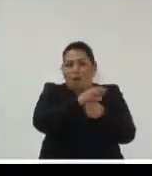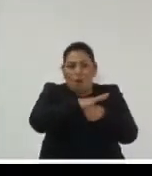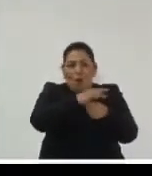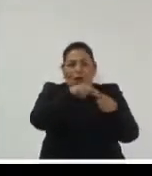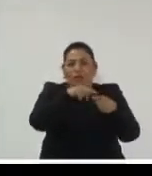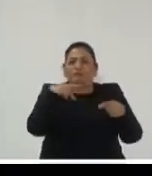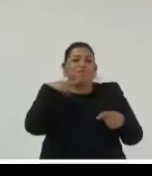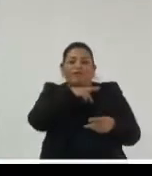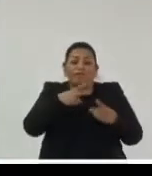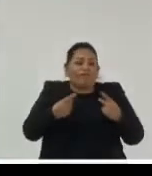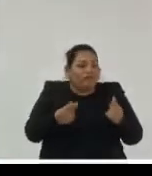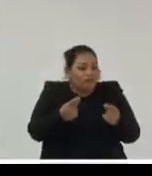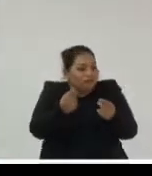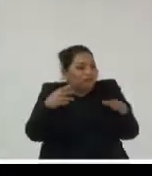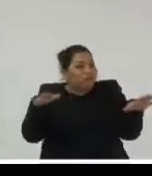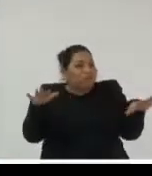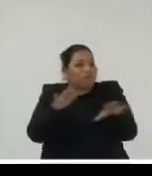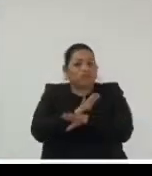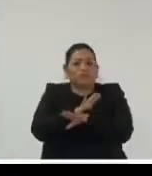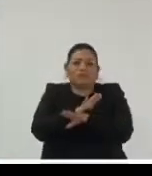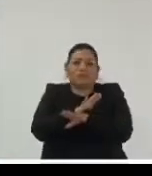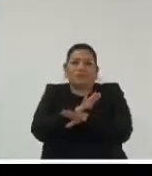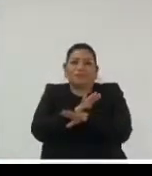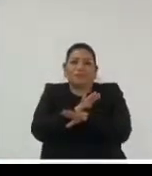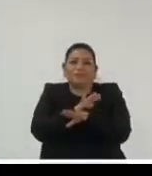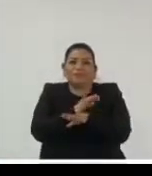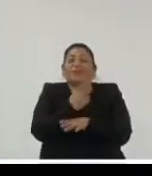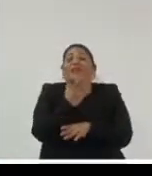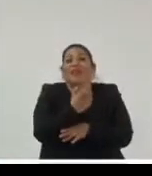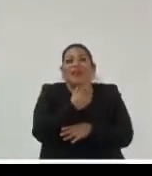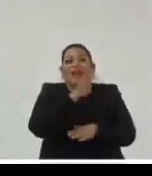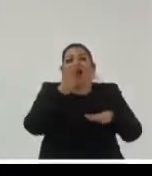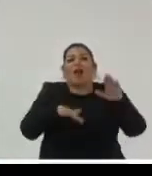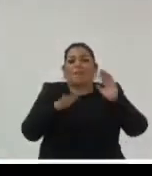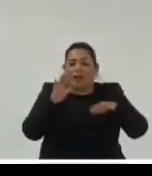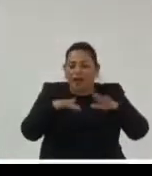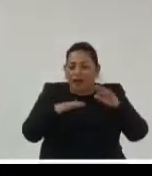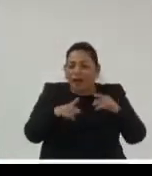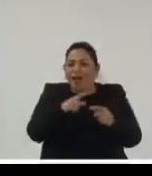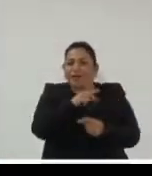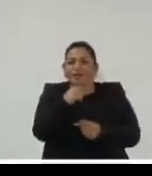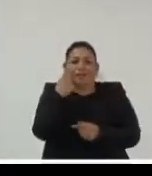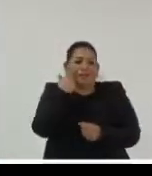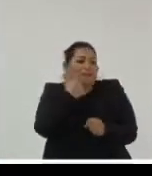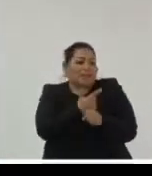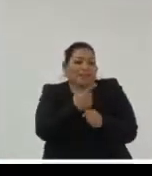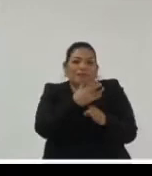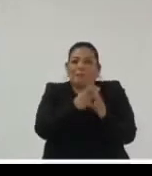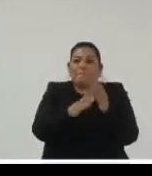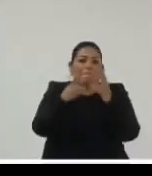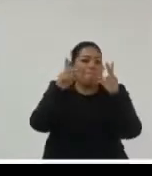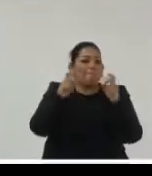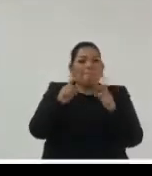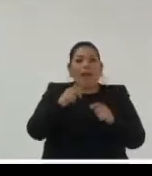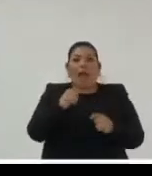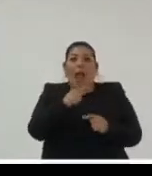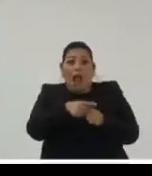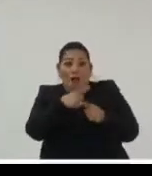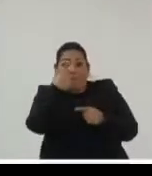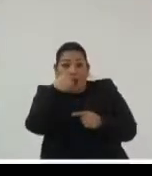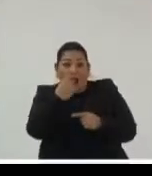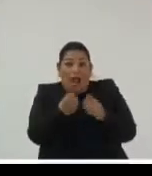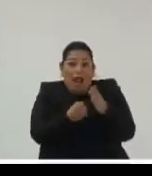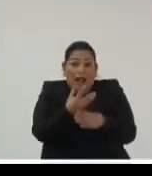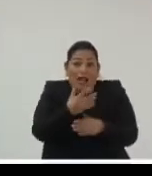a veces necesitamos ser un poquito reactivos y necesitamos agarrar las cosas como se vienen ¿verdad? y aplicarle un poquito de judo para